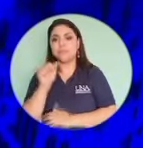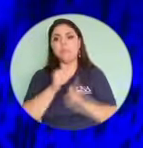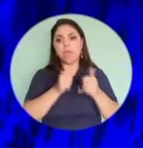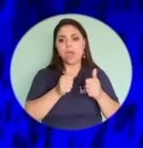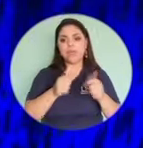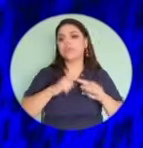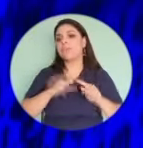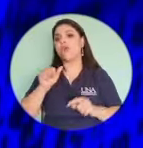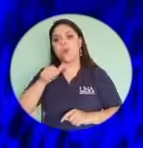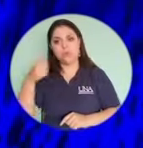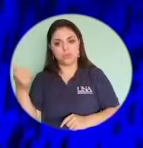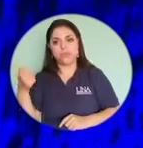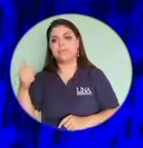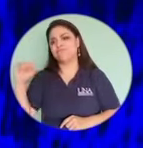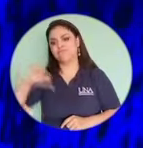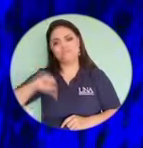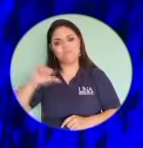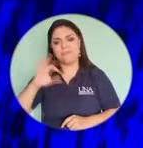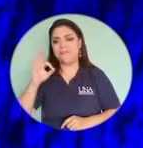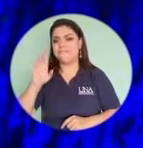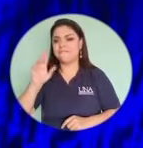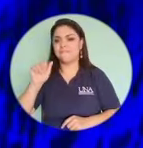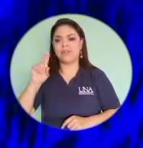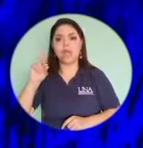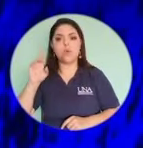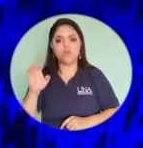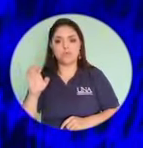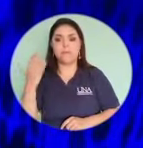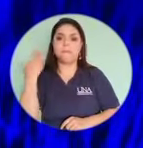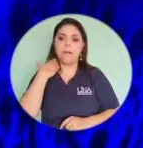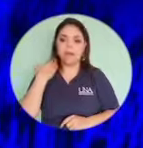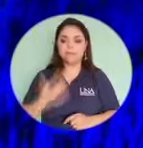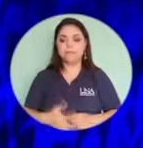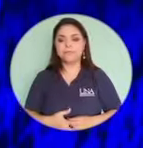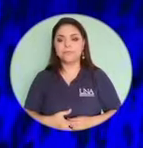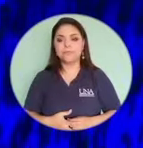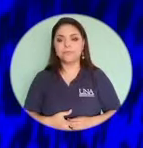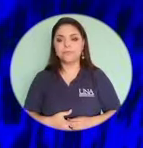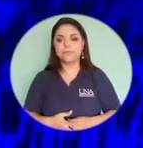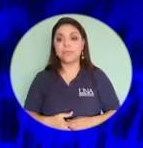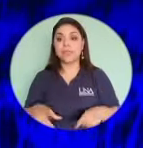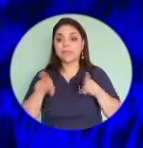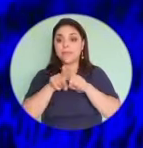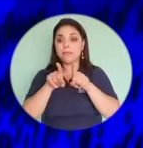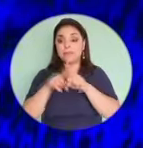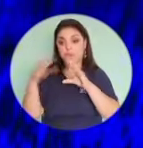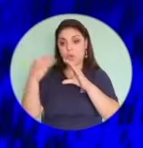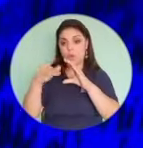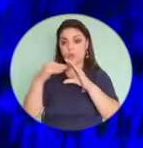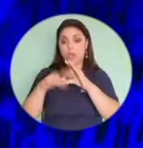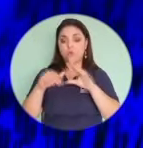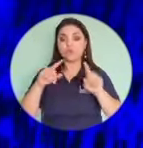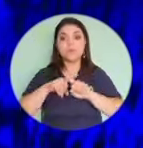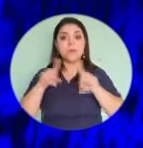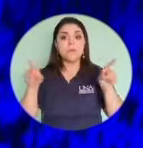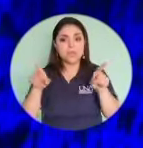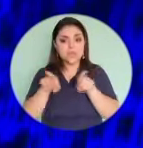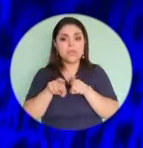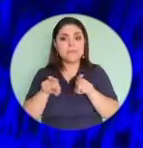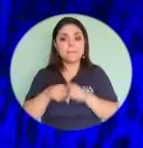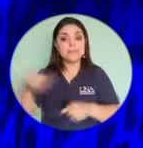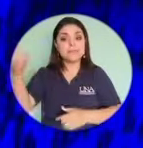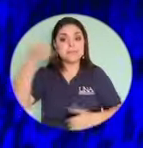como un fraude que nos quieren hacer también. Hablábamos ahora de correos, pero también de las llamadas, que es